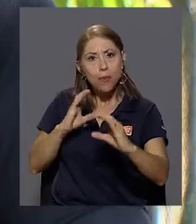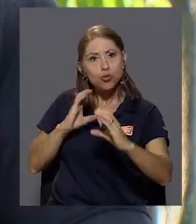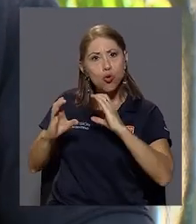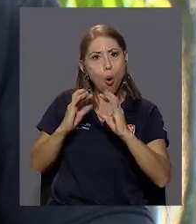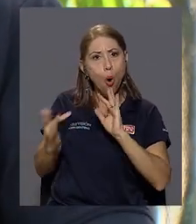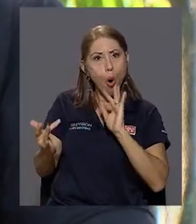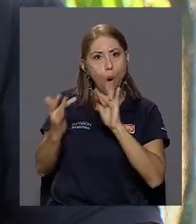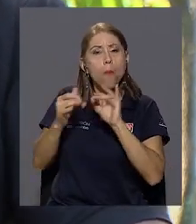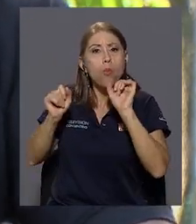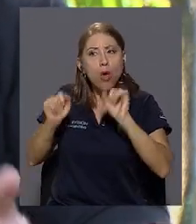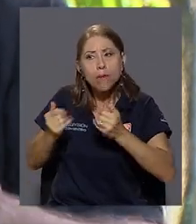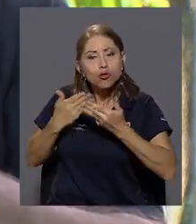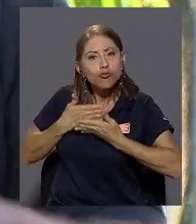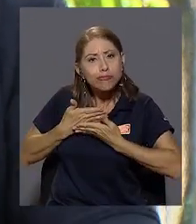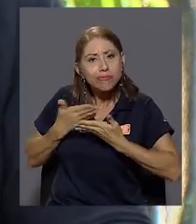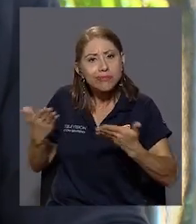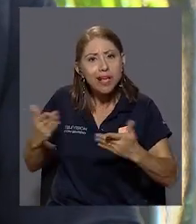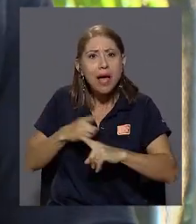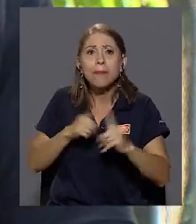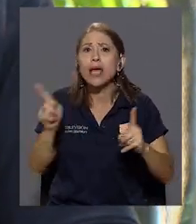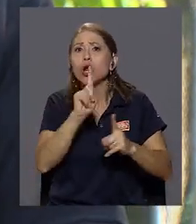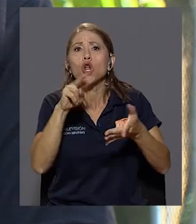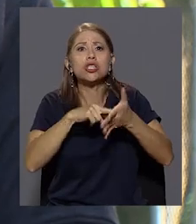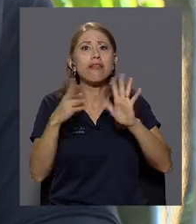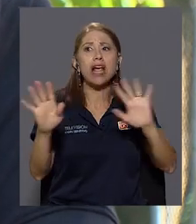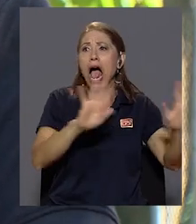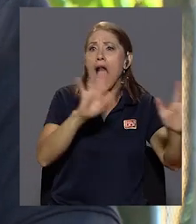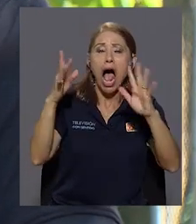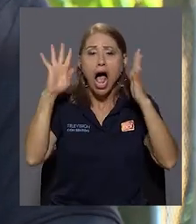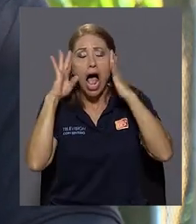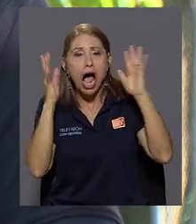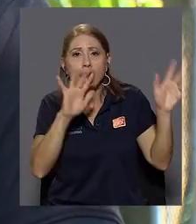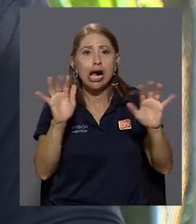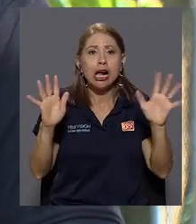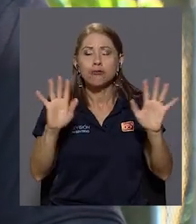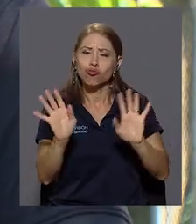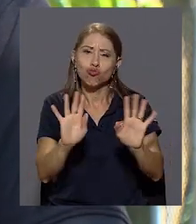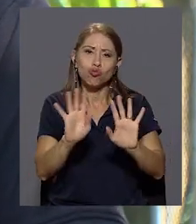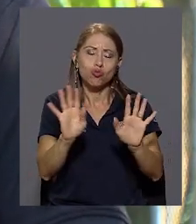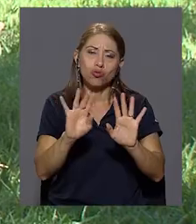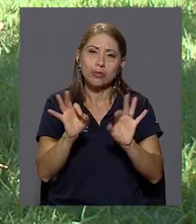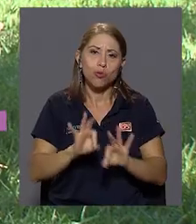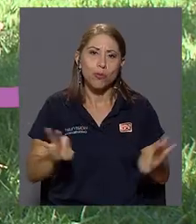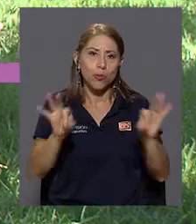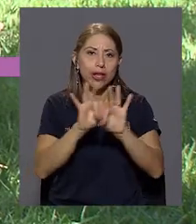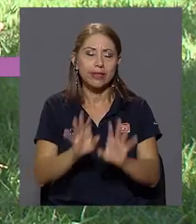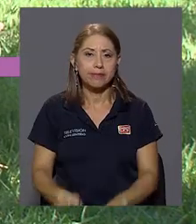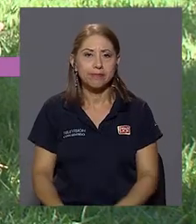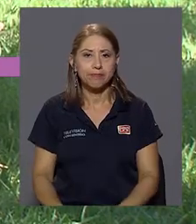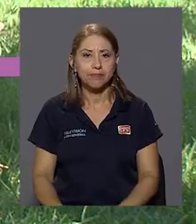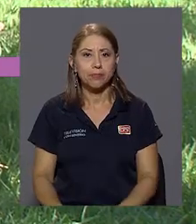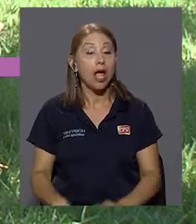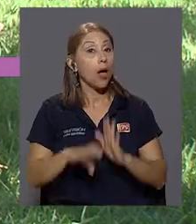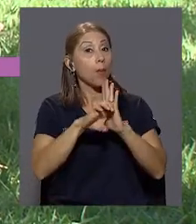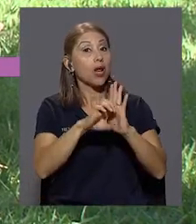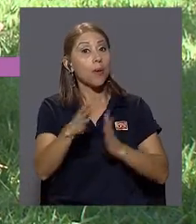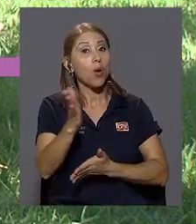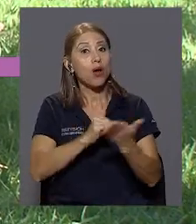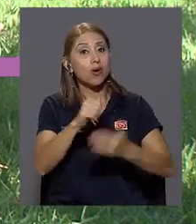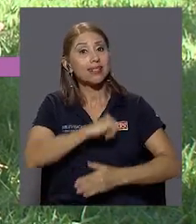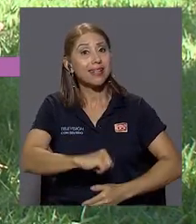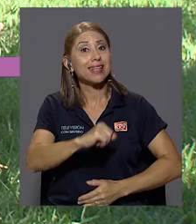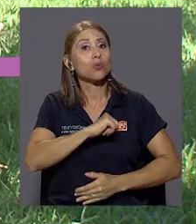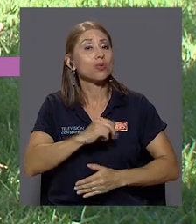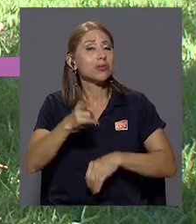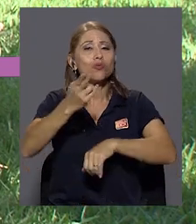apertura, pero no escandalizarse, ¿verdad? Eso es algo muy importante. Por ejemplo, hay algunas actitudes que son